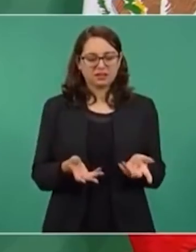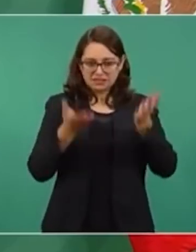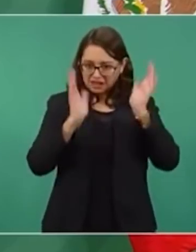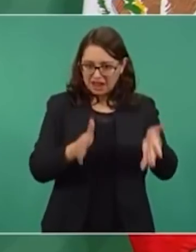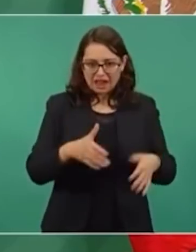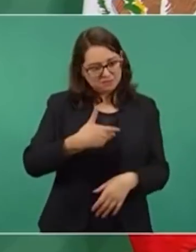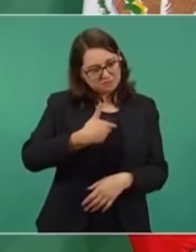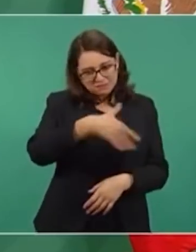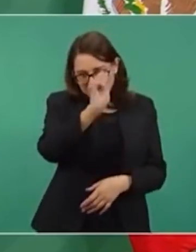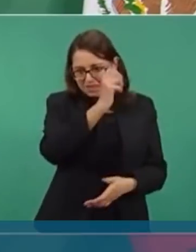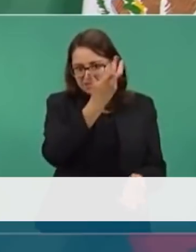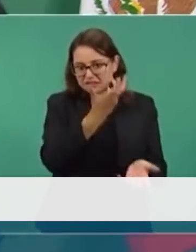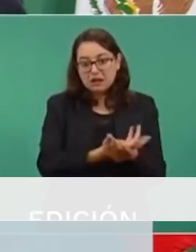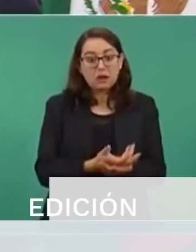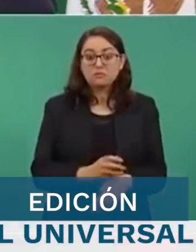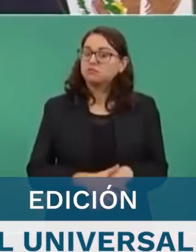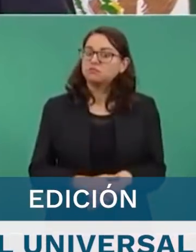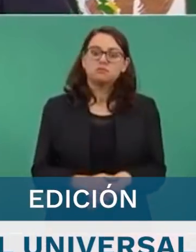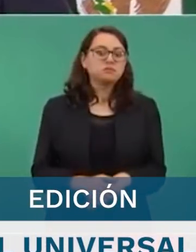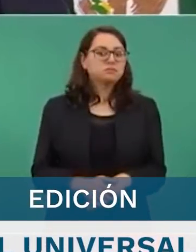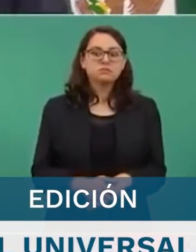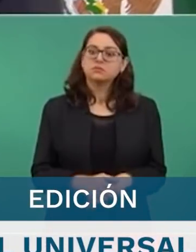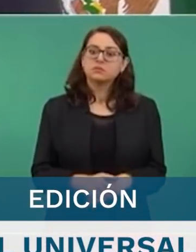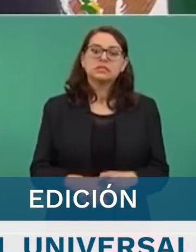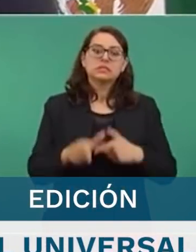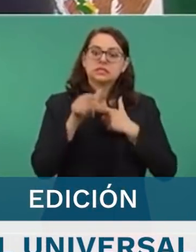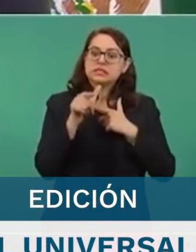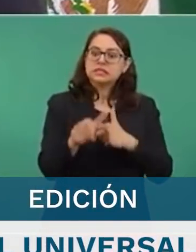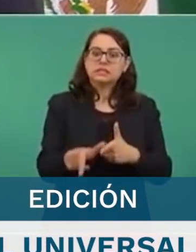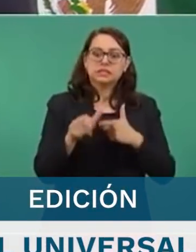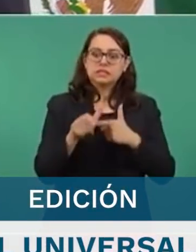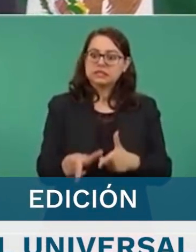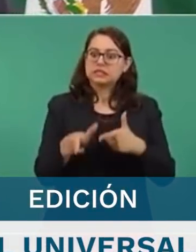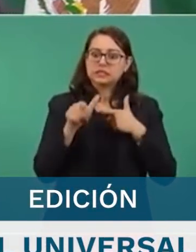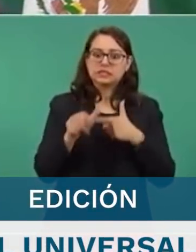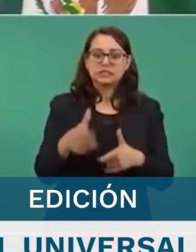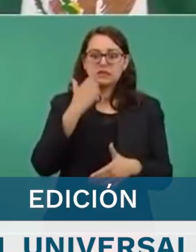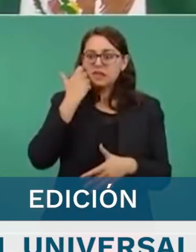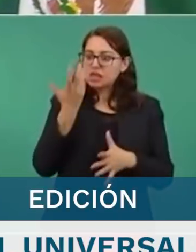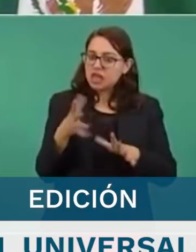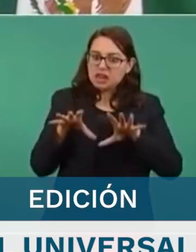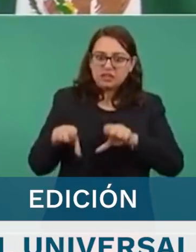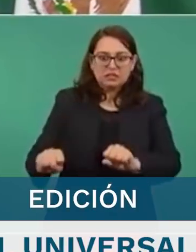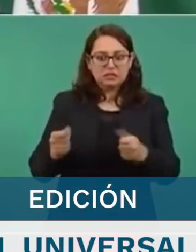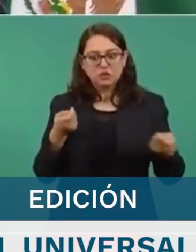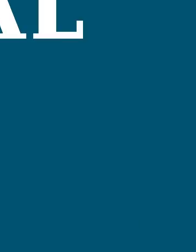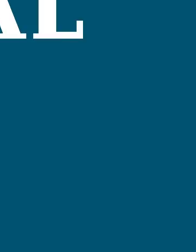Pero no, demasiado apego al poder, mucha ambición.